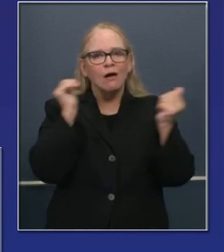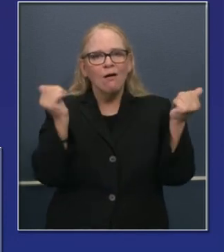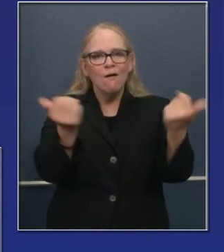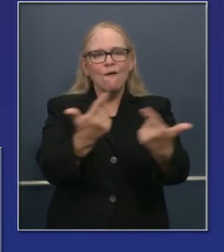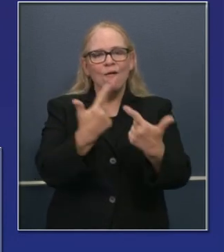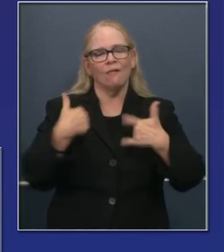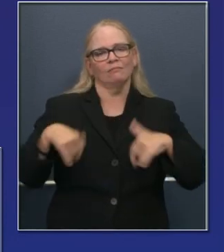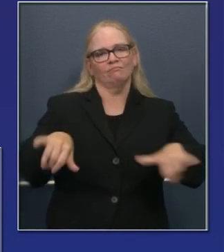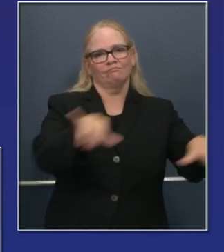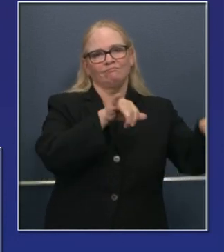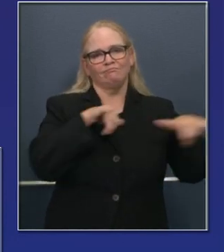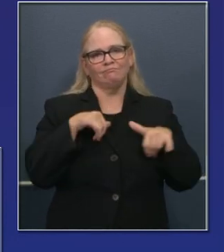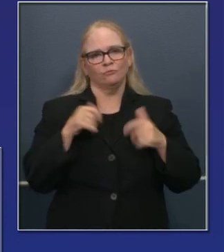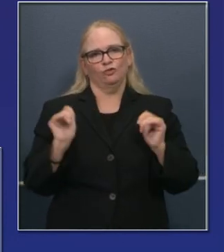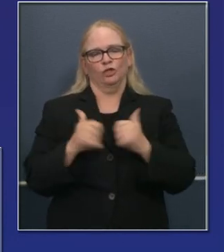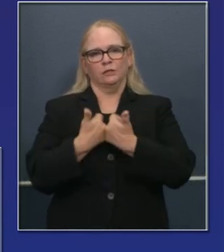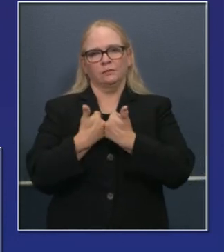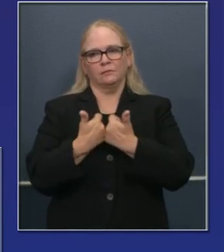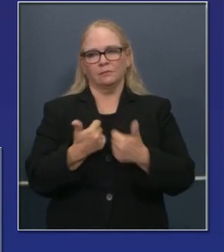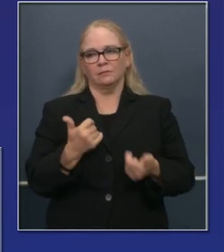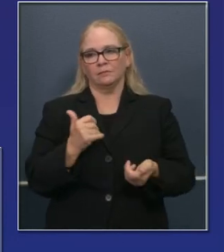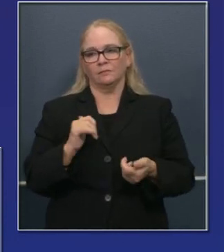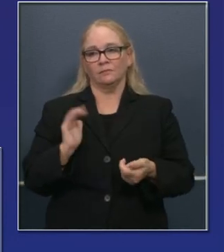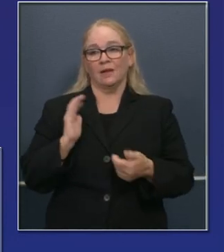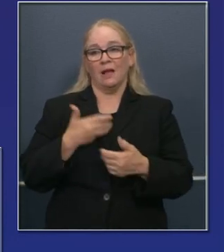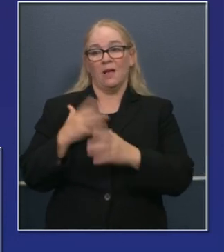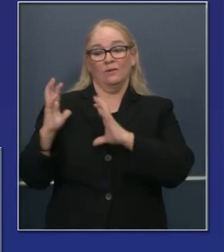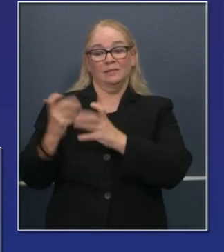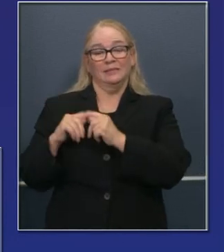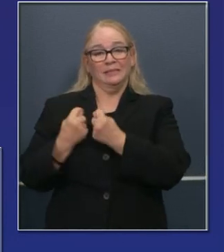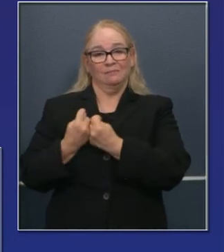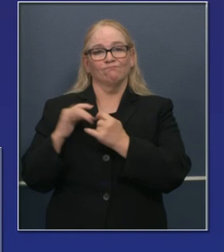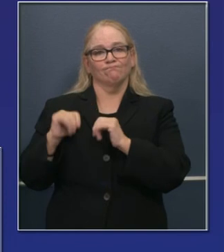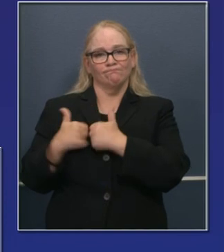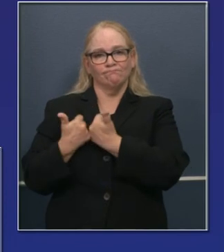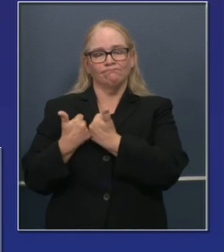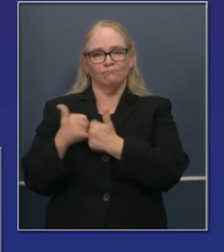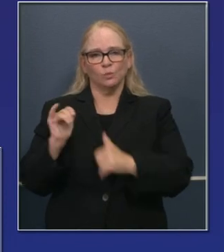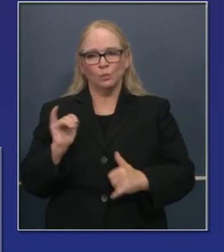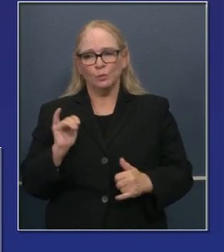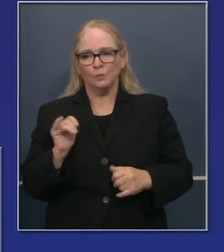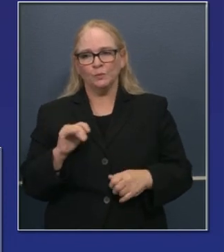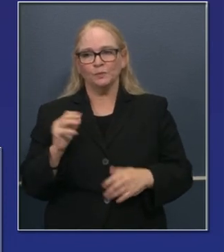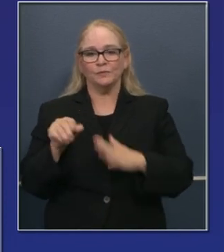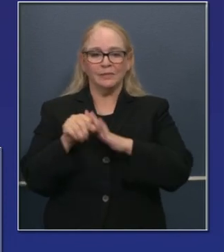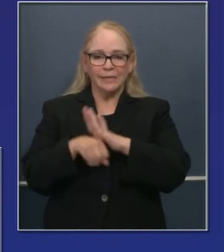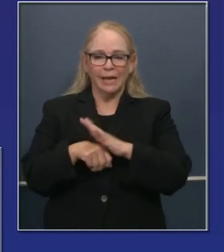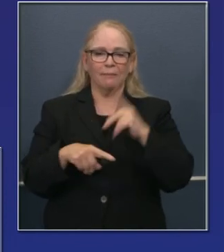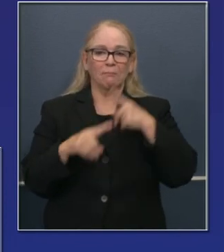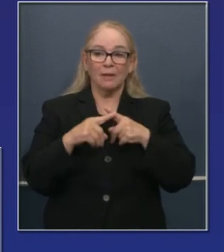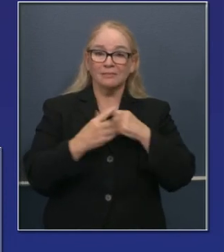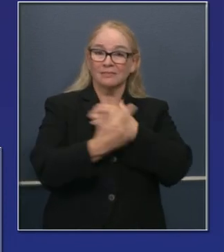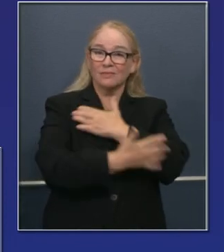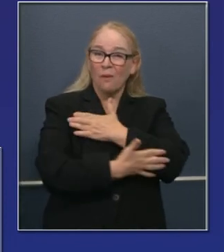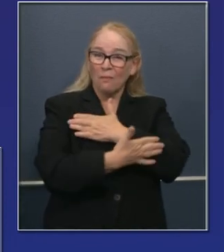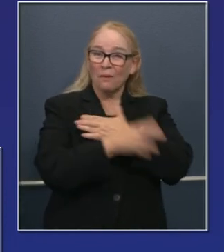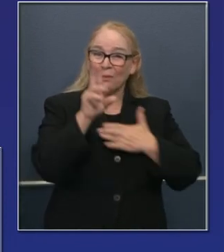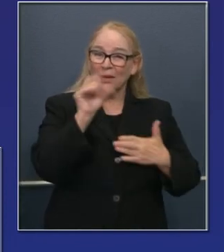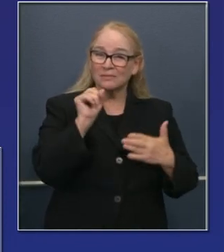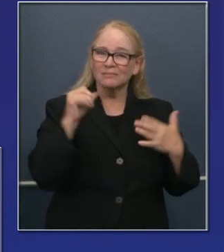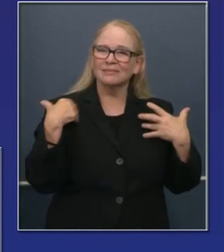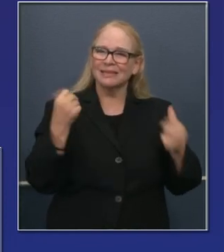semanas, y quiero reconocer cuán difícil ha sido para nuestro equipo, para también para funcionarios de salubridad del condado, les quiero dar las gracias